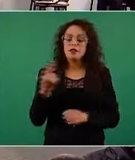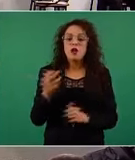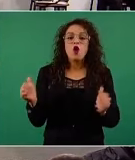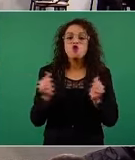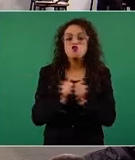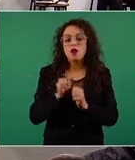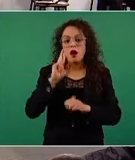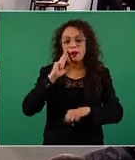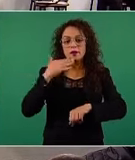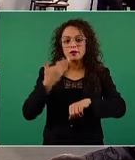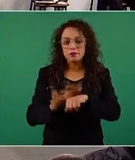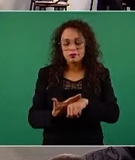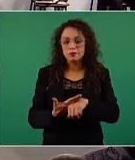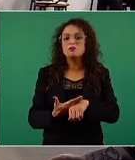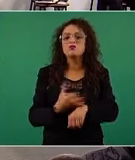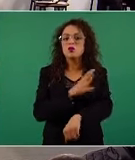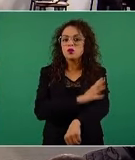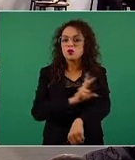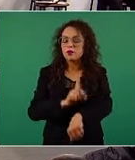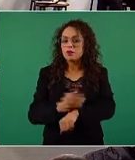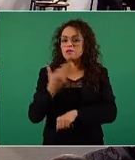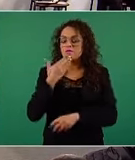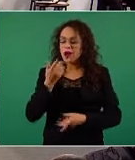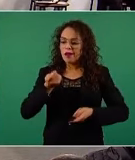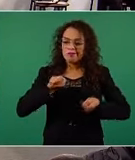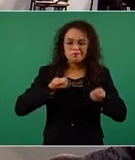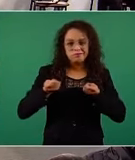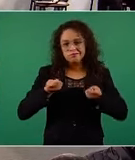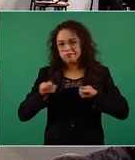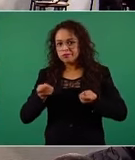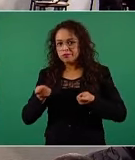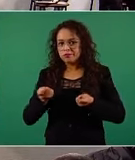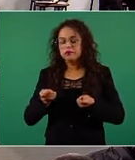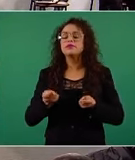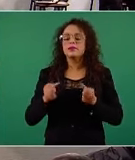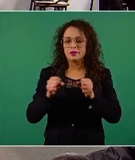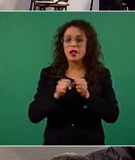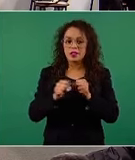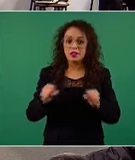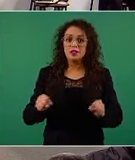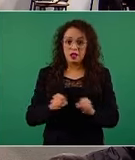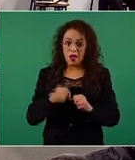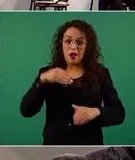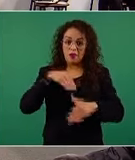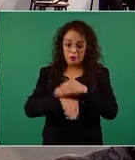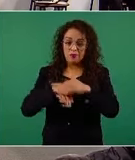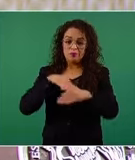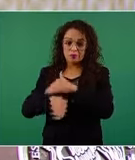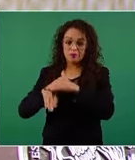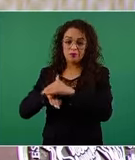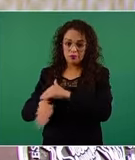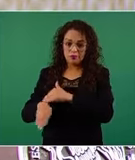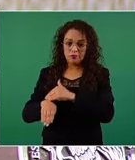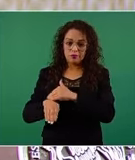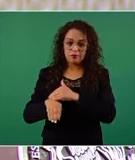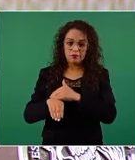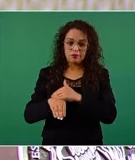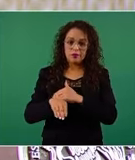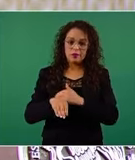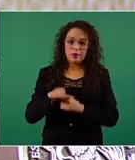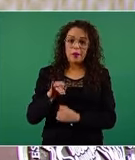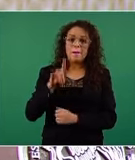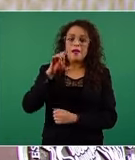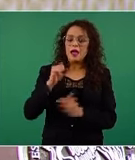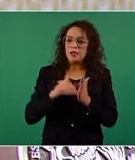ordenado y cauto a las aulas, que como lo han comprobado cientos de miles de millones de familias